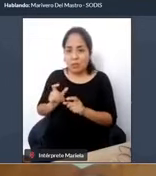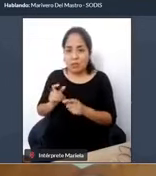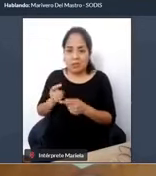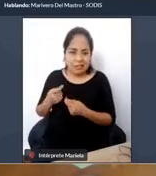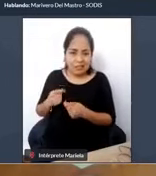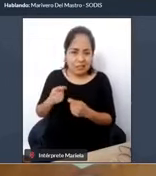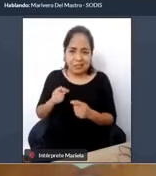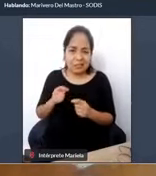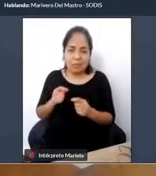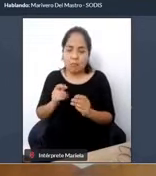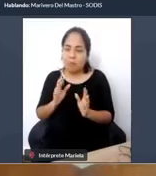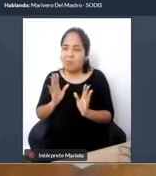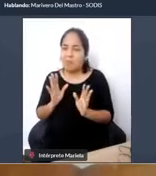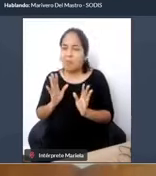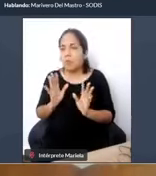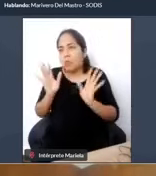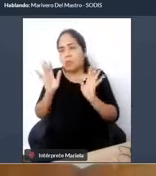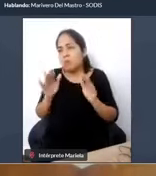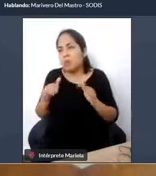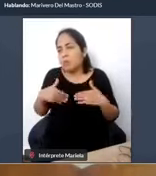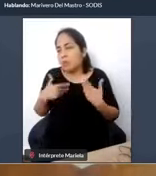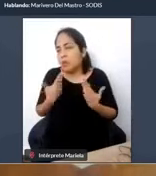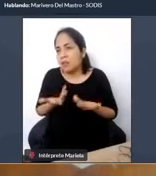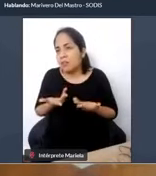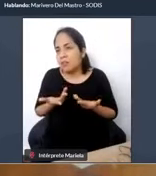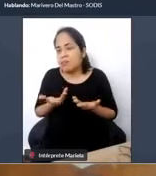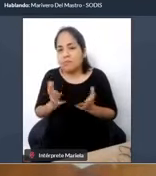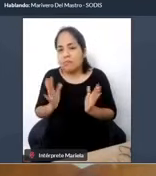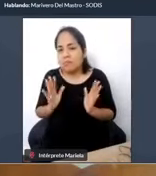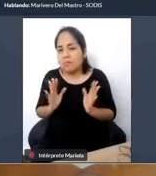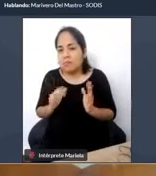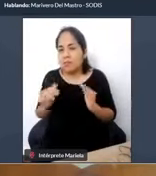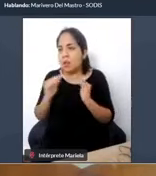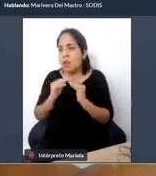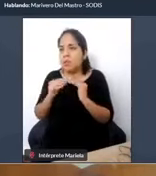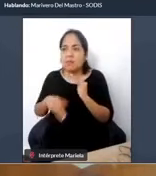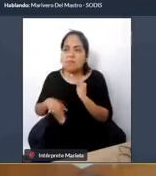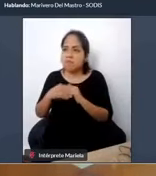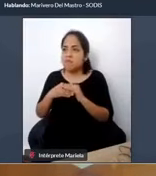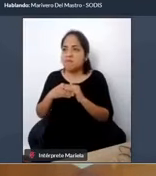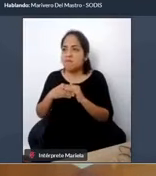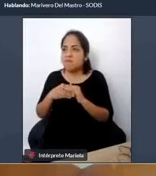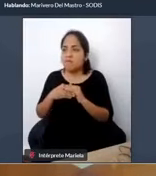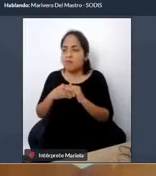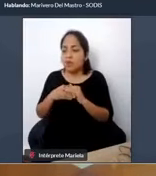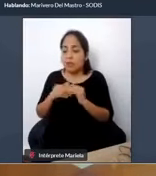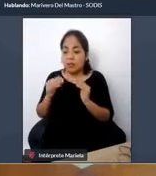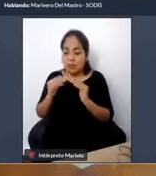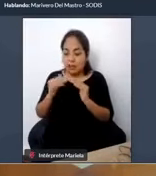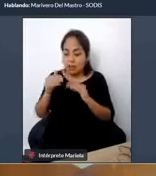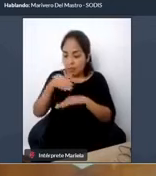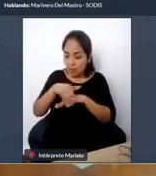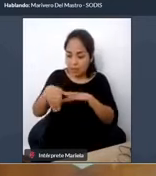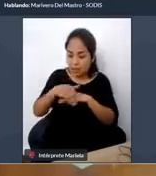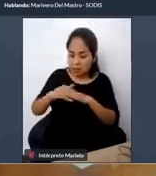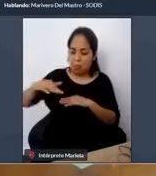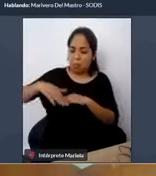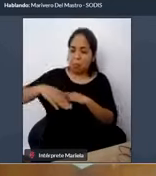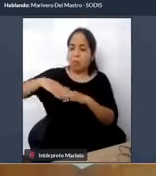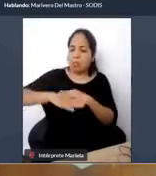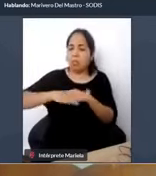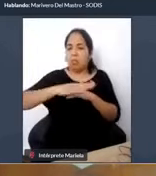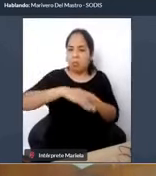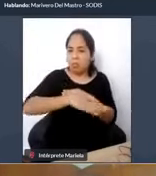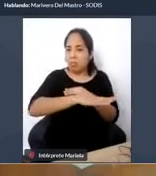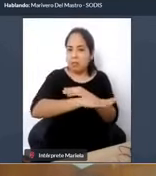al transporte, simplemente no pueden, probablemente, ni salir de sus casas porque las veredas aledañas o las calles no